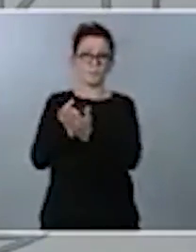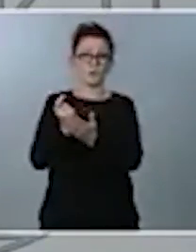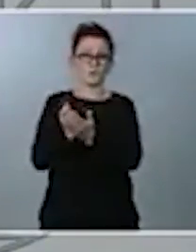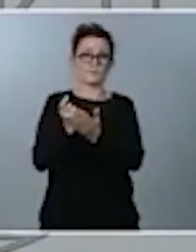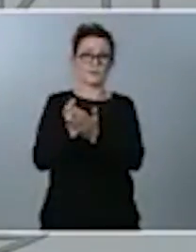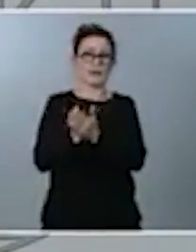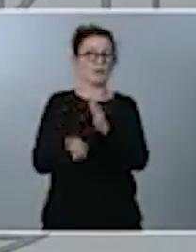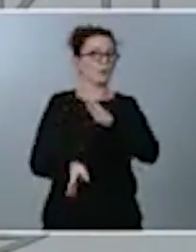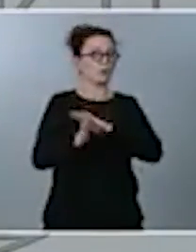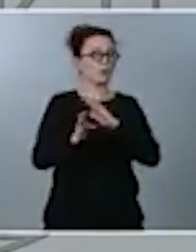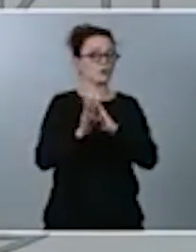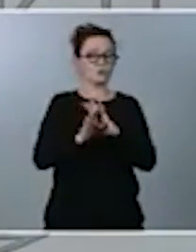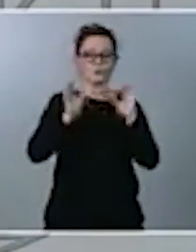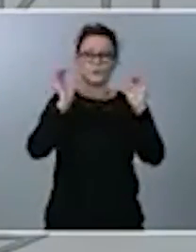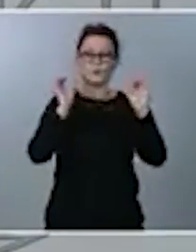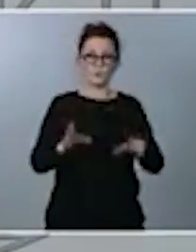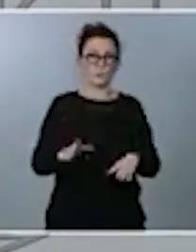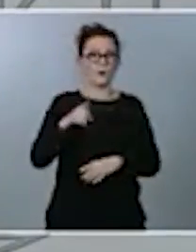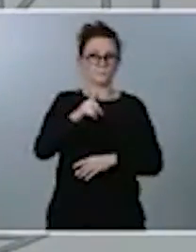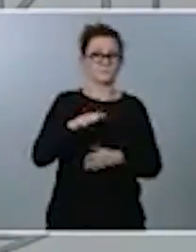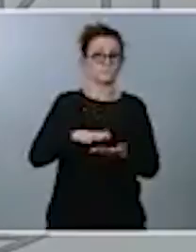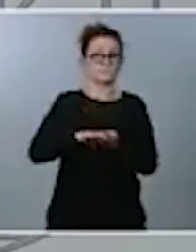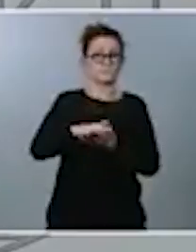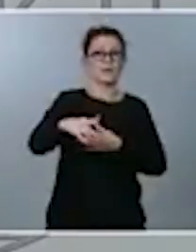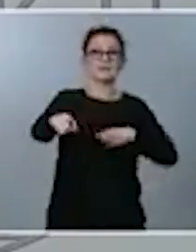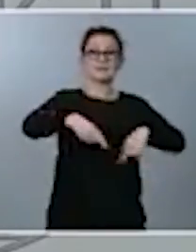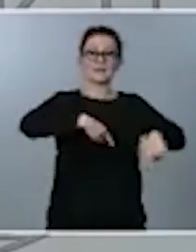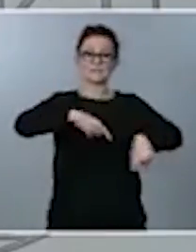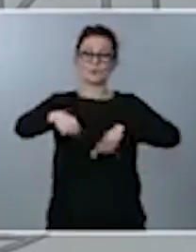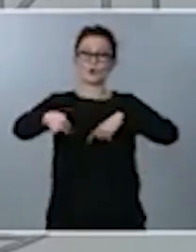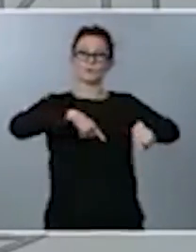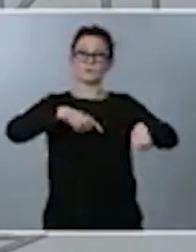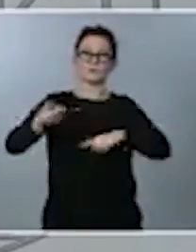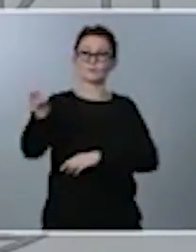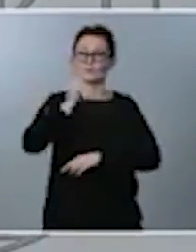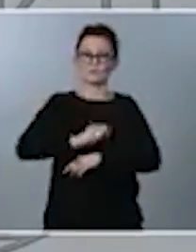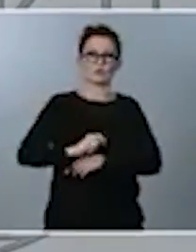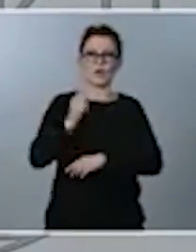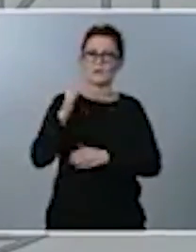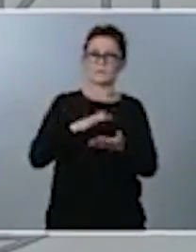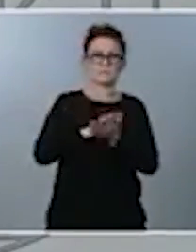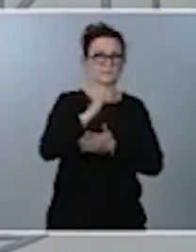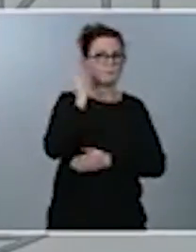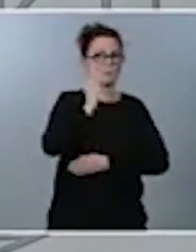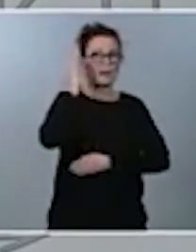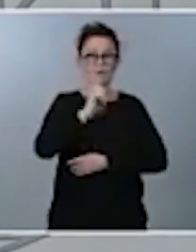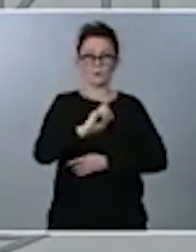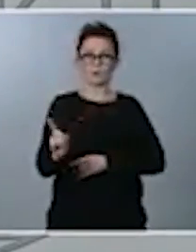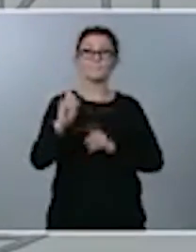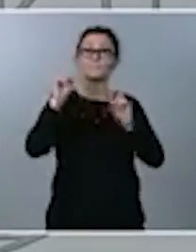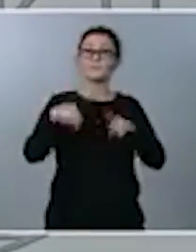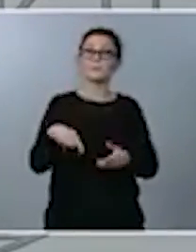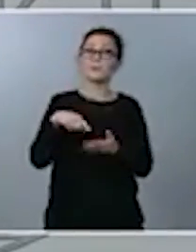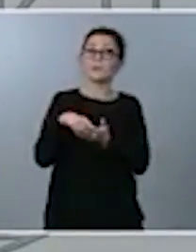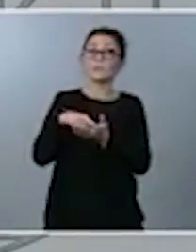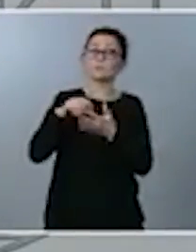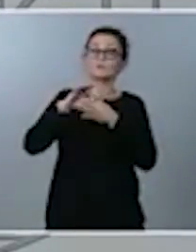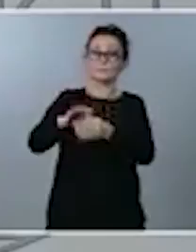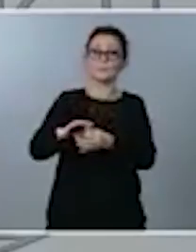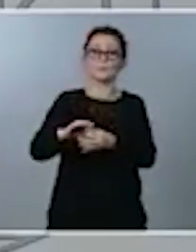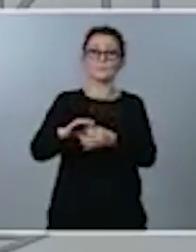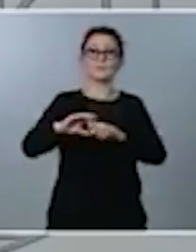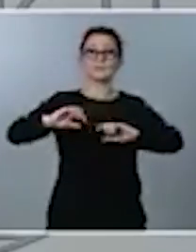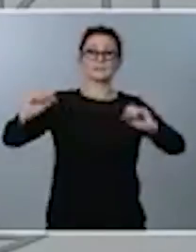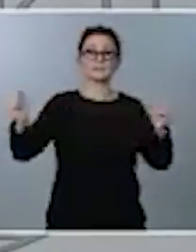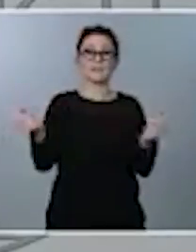a los transportistas profesionales. Se revisa, por último, el impuesto sobre primas de seguros, cuyo tipo